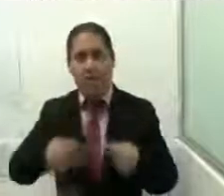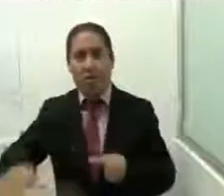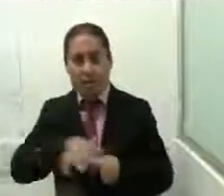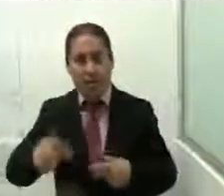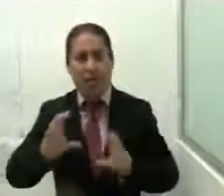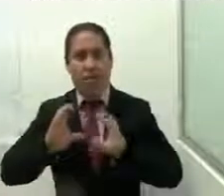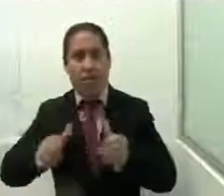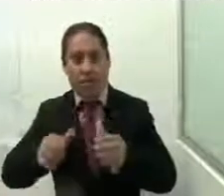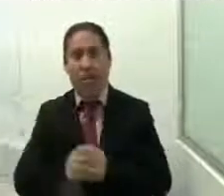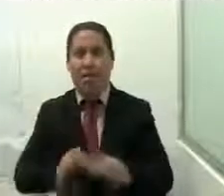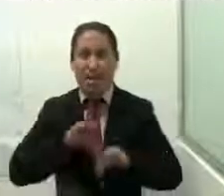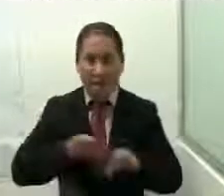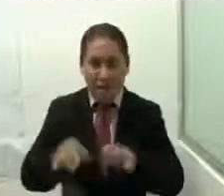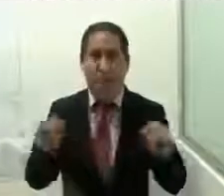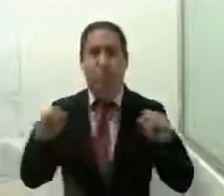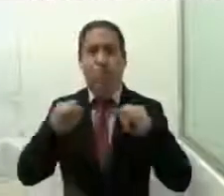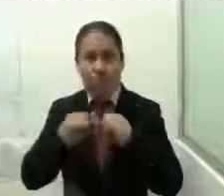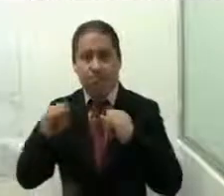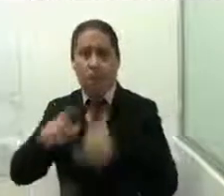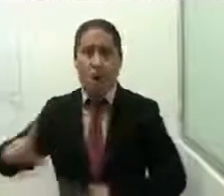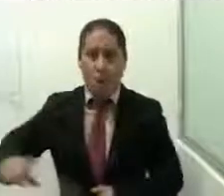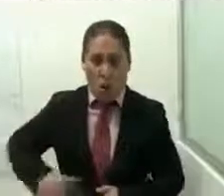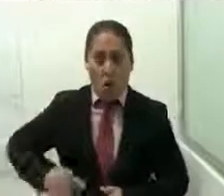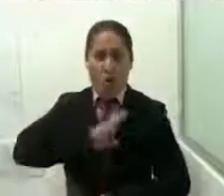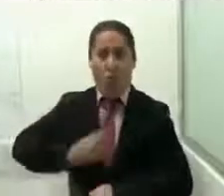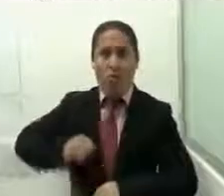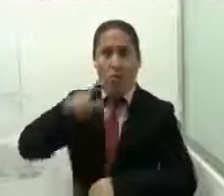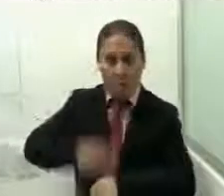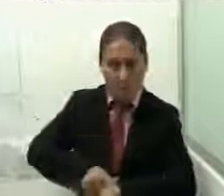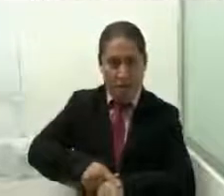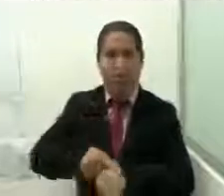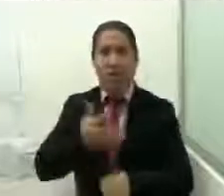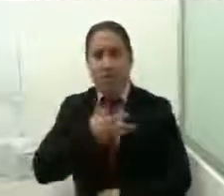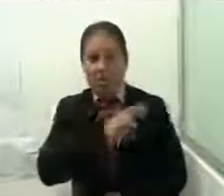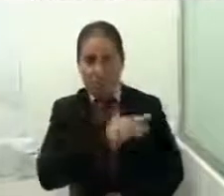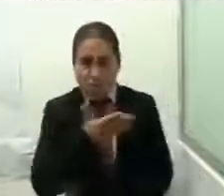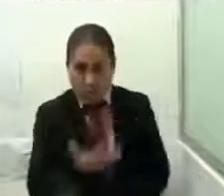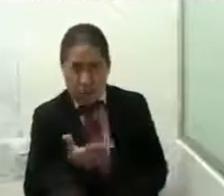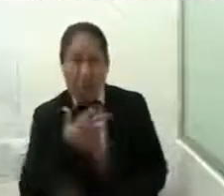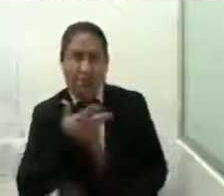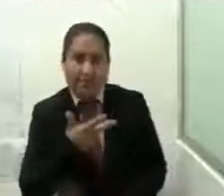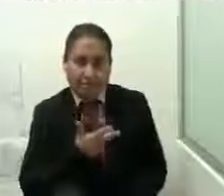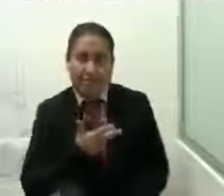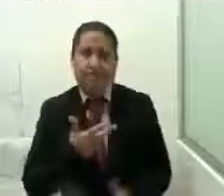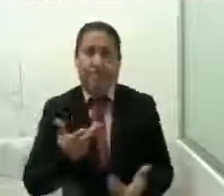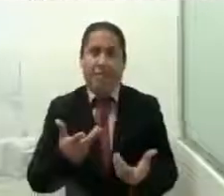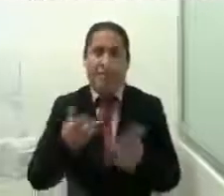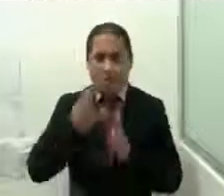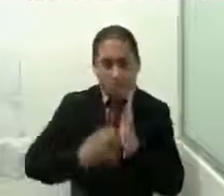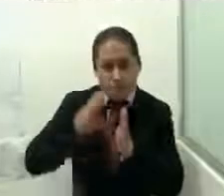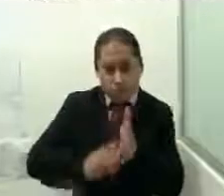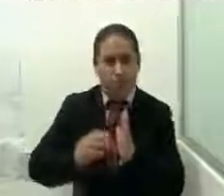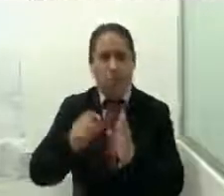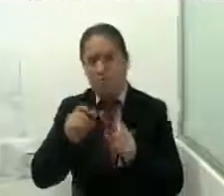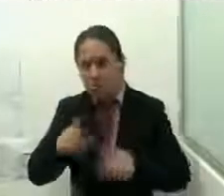los trabajos interinstitucionales con gobiernos municipales, obteniendo como resultado la realización de agendas ciudadanas con